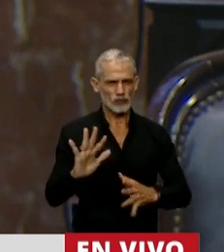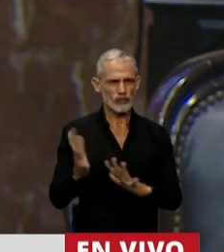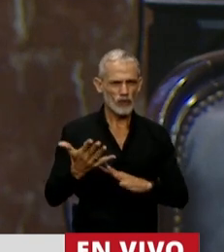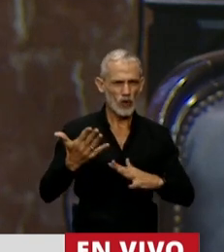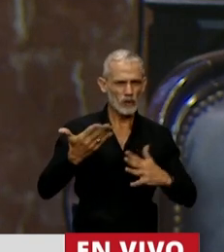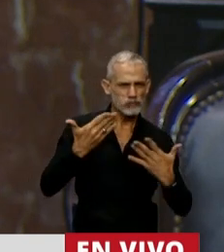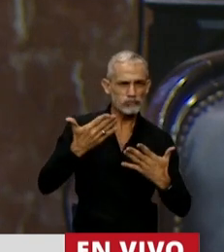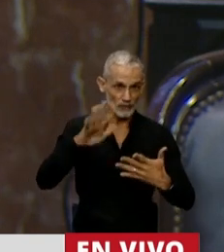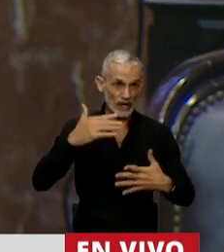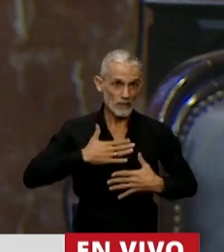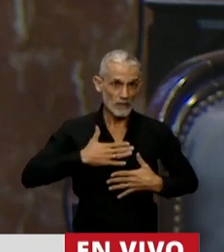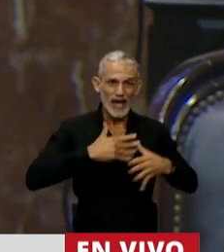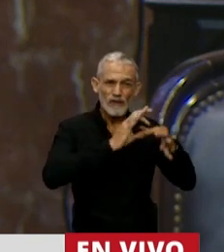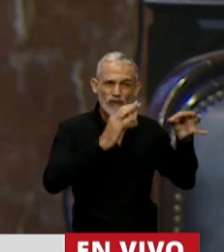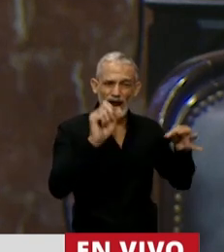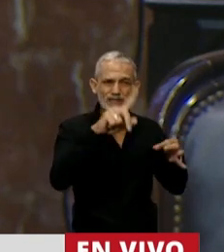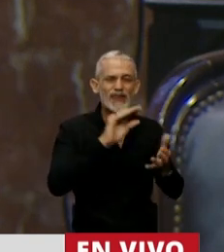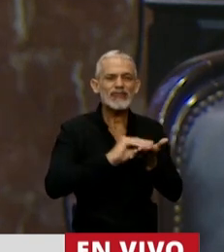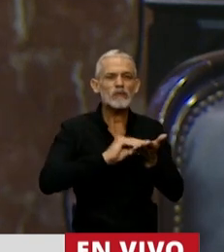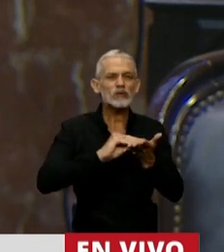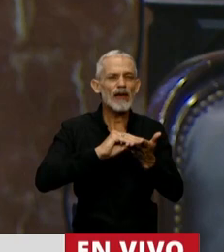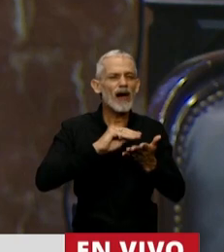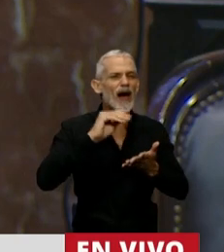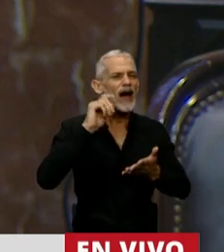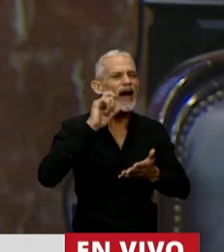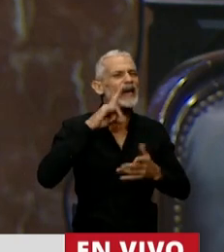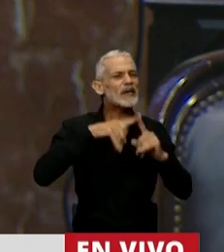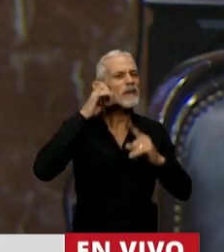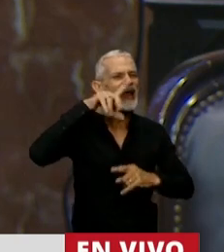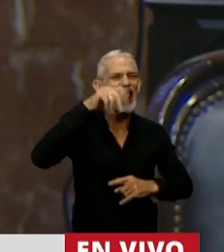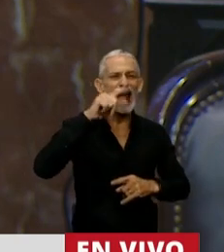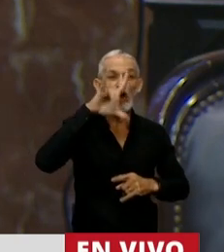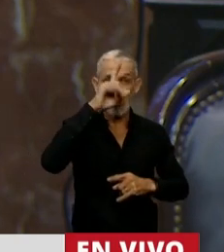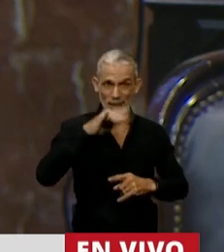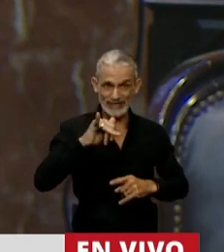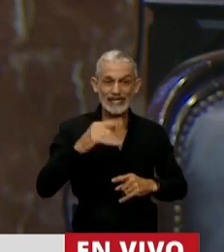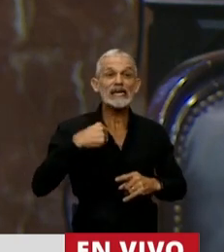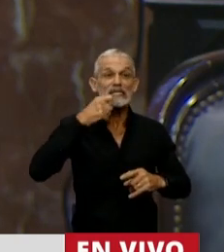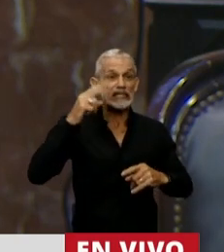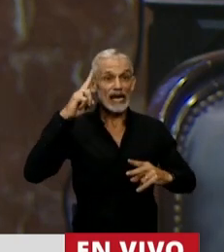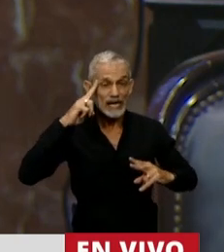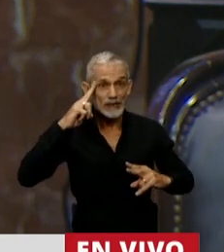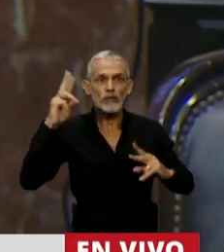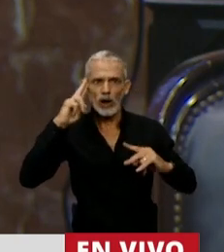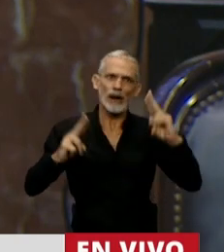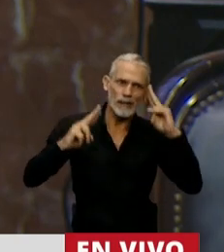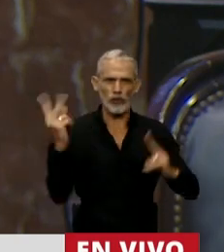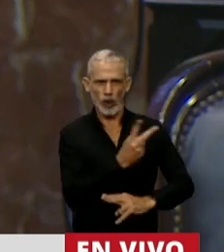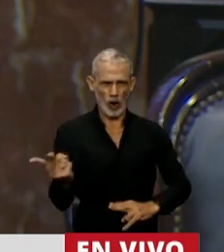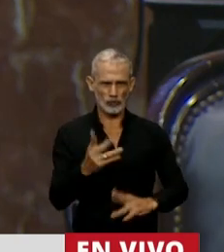Entonces yo hago mías las palabras de la diputada Jimena López. Si nos vamos a respetar, respetemos de los dos lados.